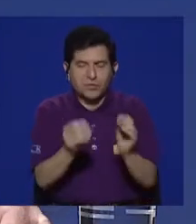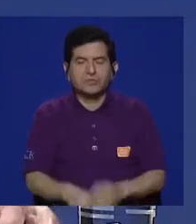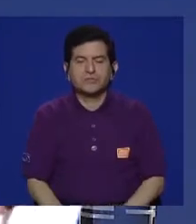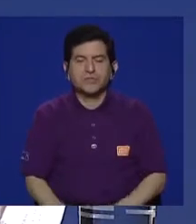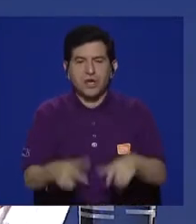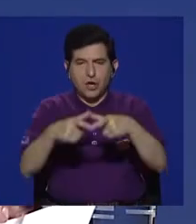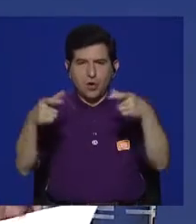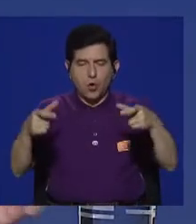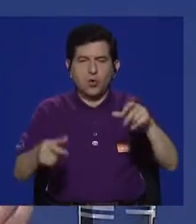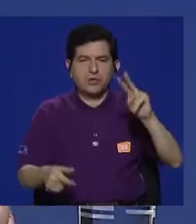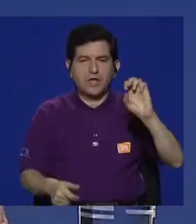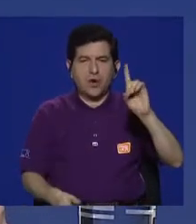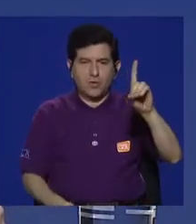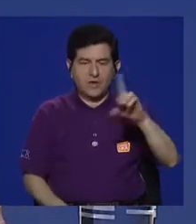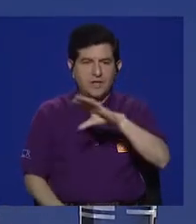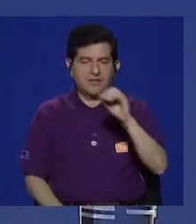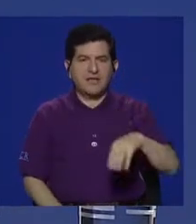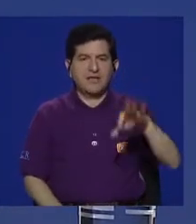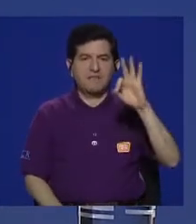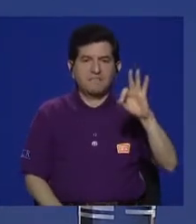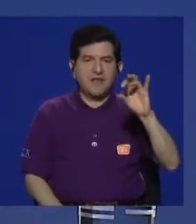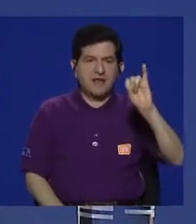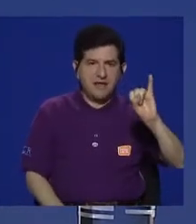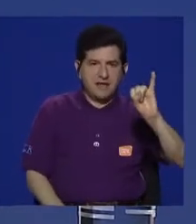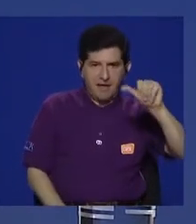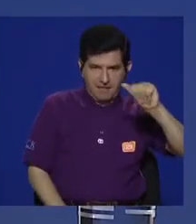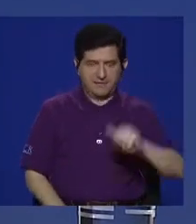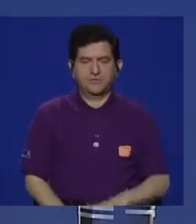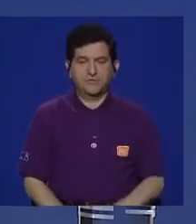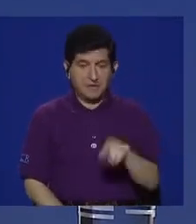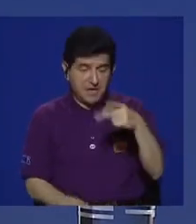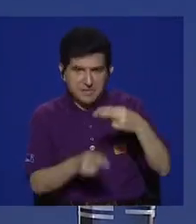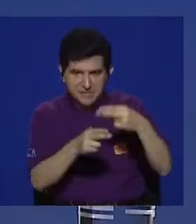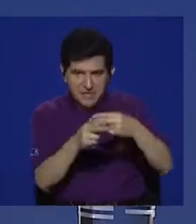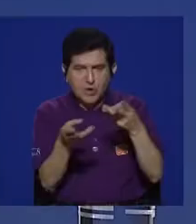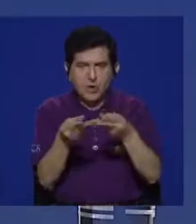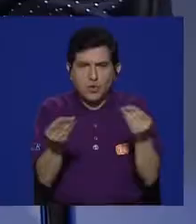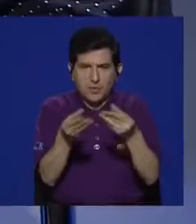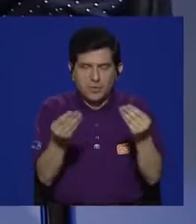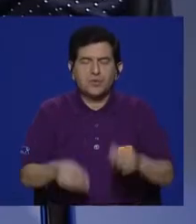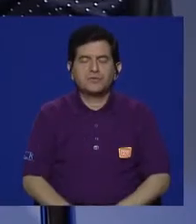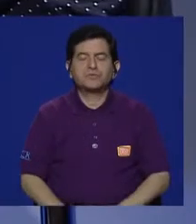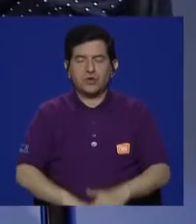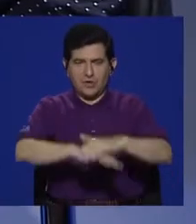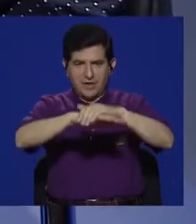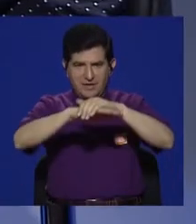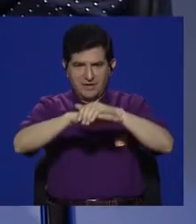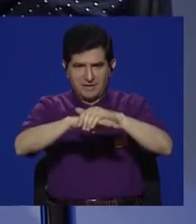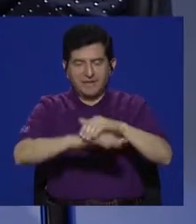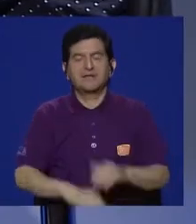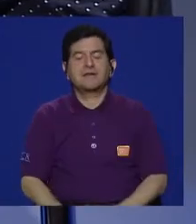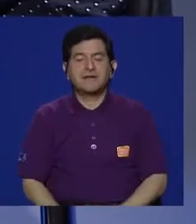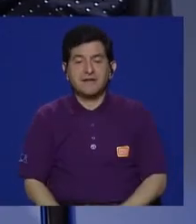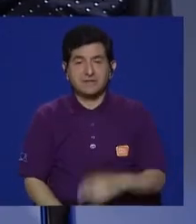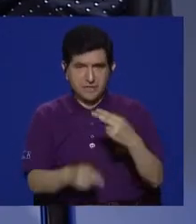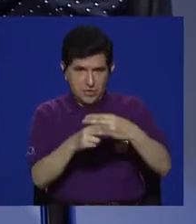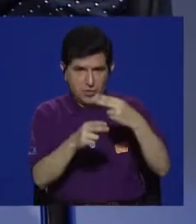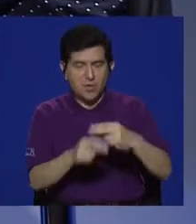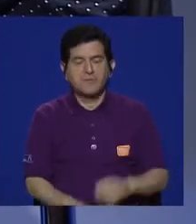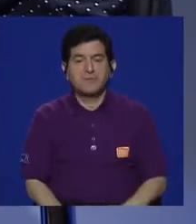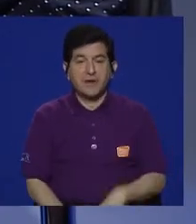producido por Onda Uned y Film in Action. Así se llama la productora inglesa que también